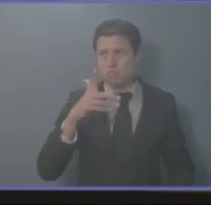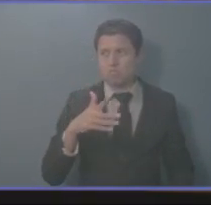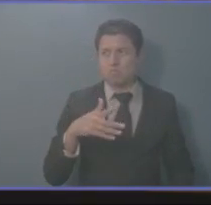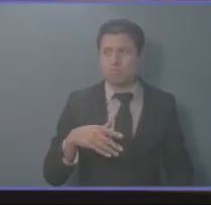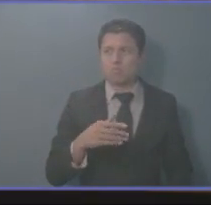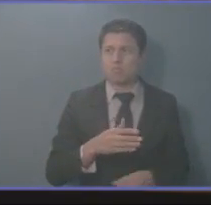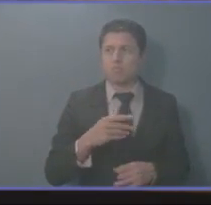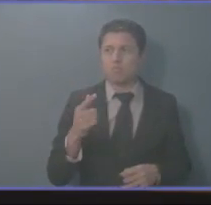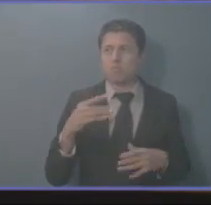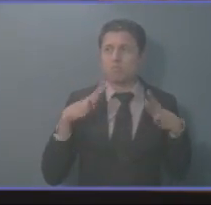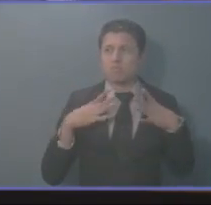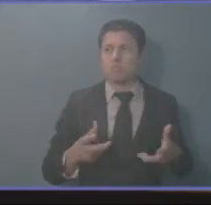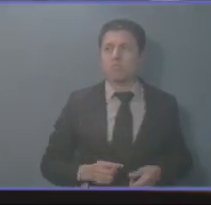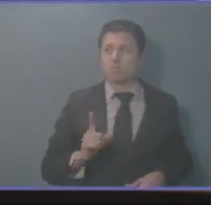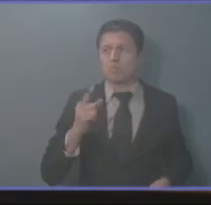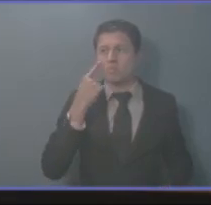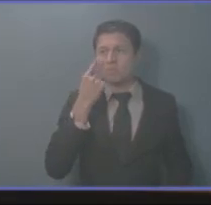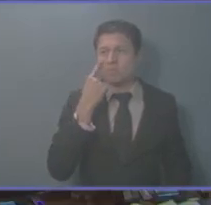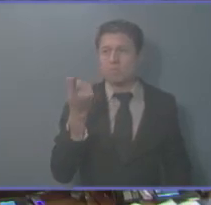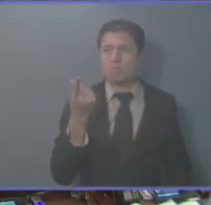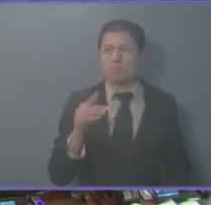Y el partido en el gobierno ausente.